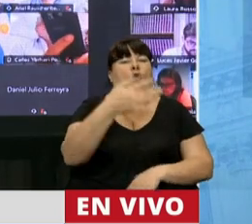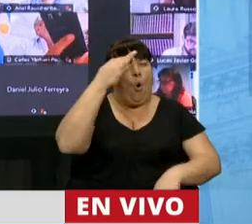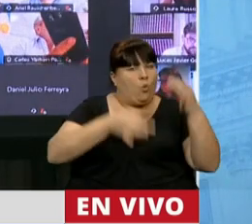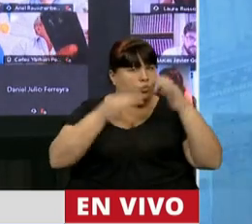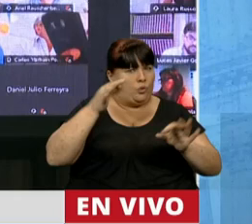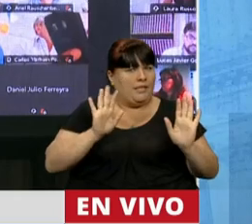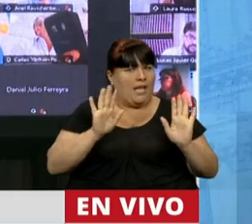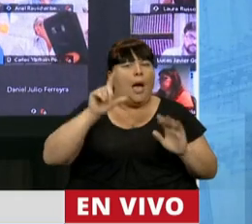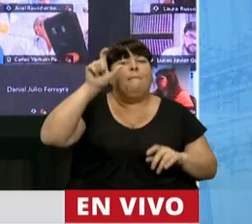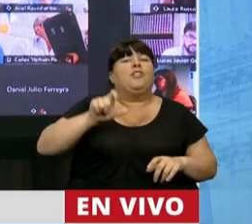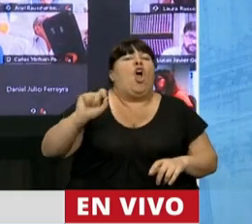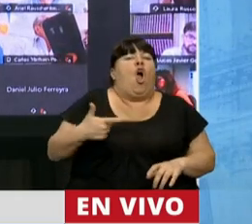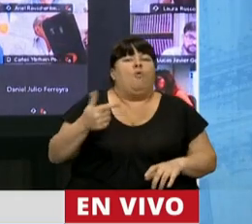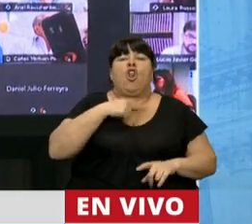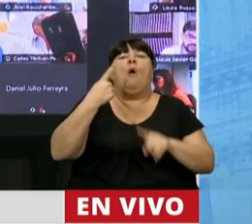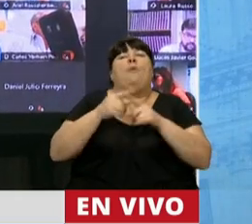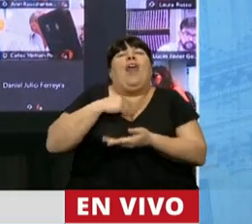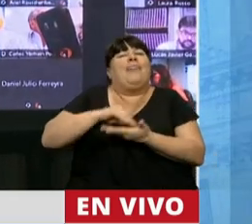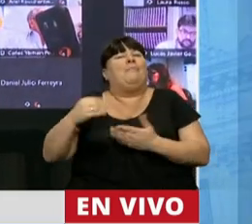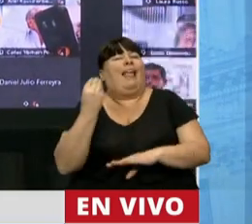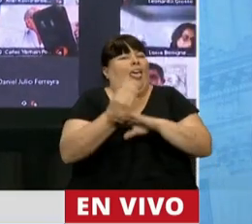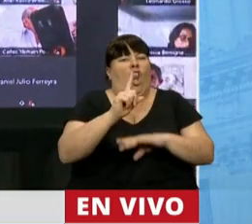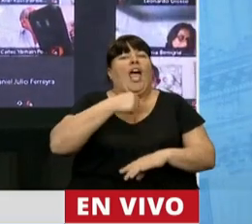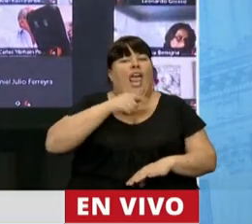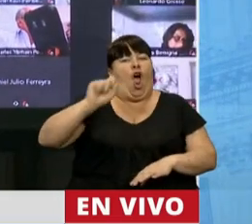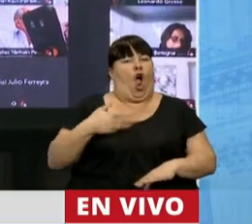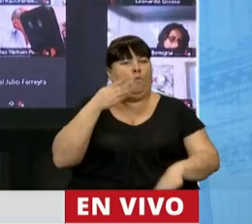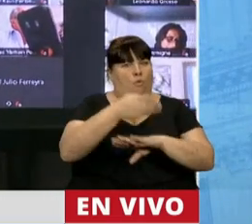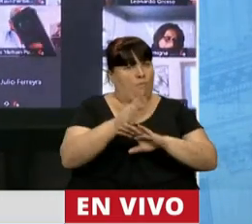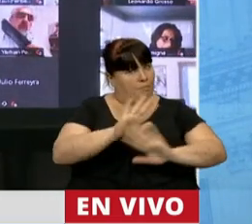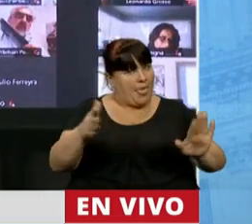como un ciudadano común. Nada más, señor presidente.